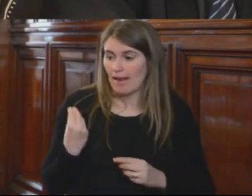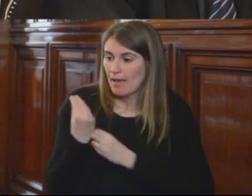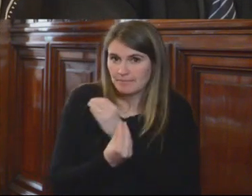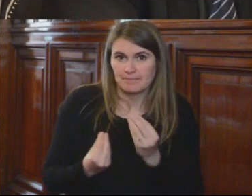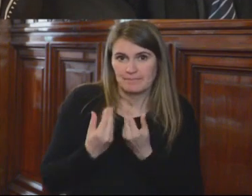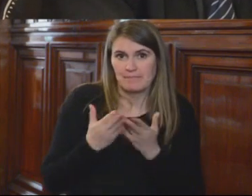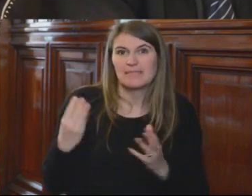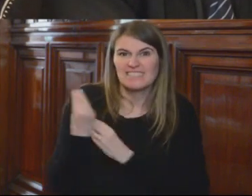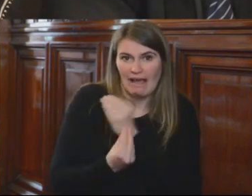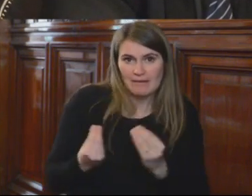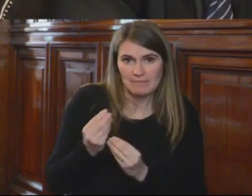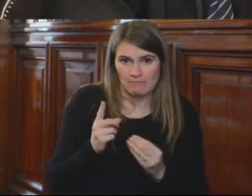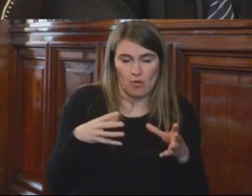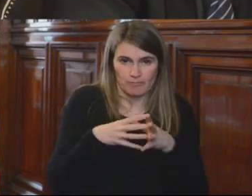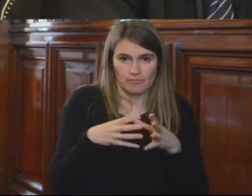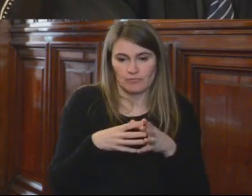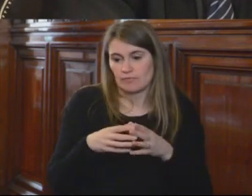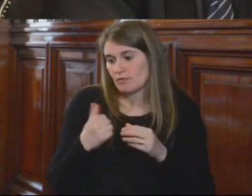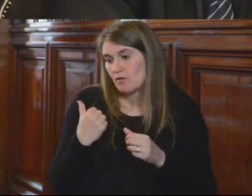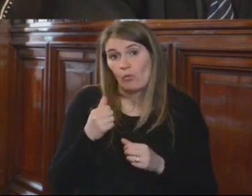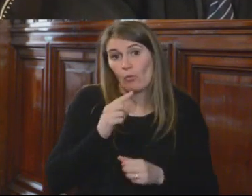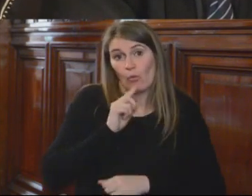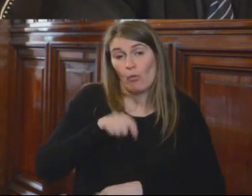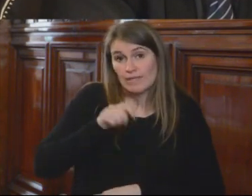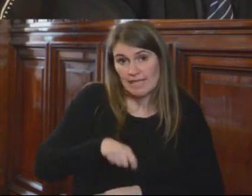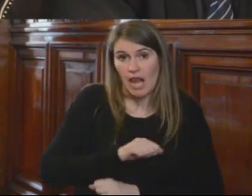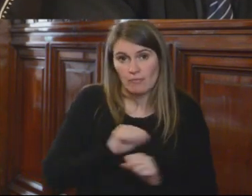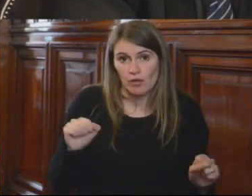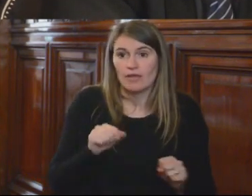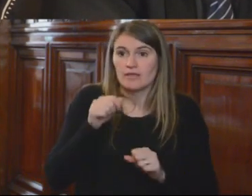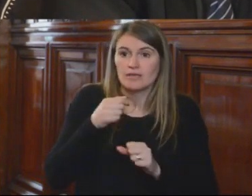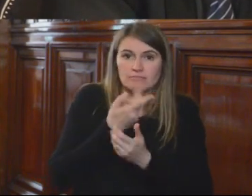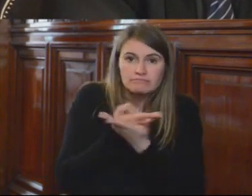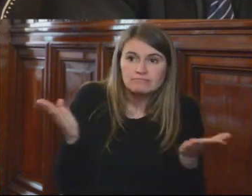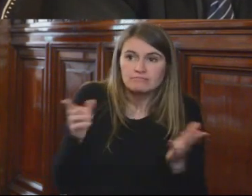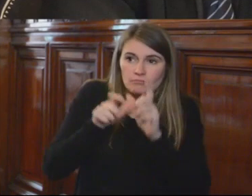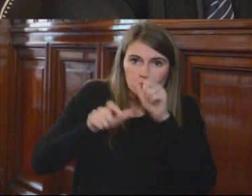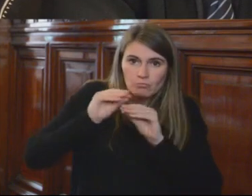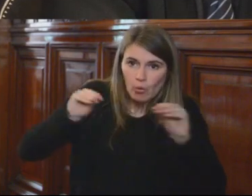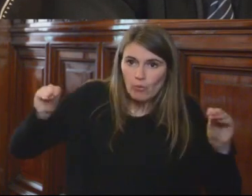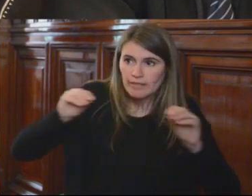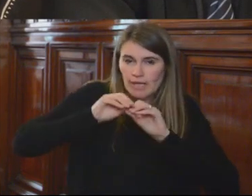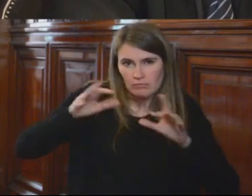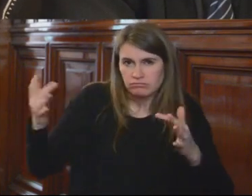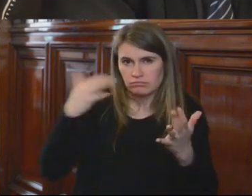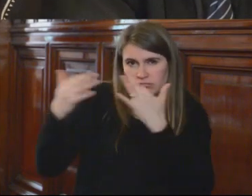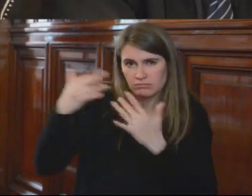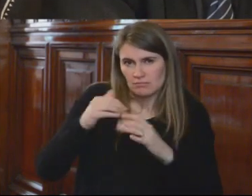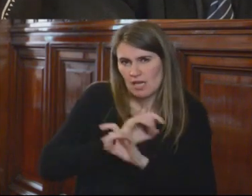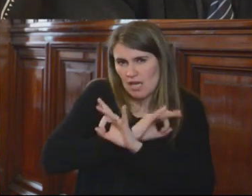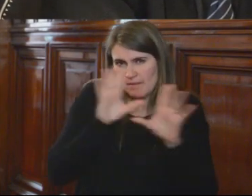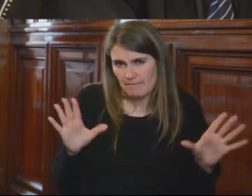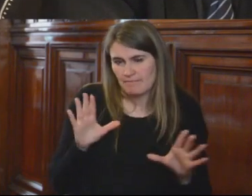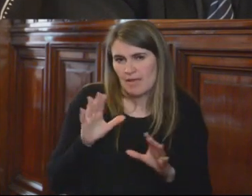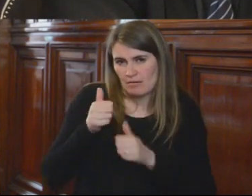de ingresar a la carrera judicial. Una es por convocatoria pública, abierta y transparente que se hace a través del Consejo de la Magistratura y otras a través de